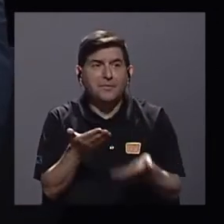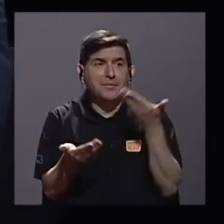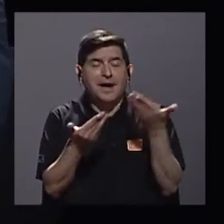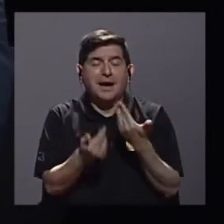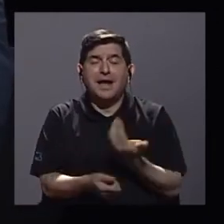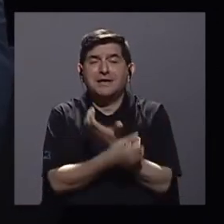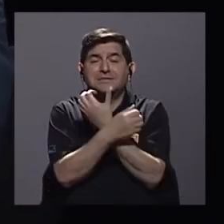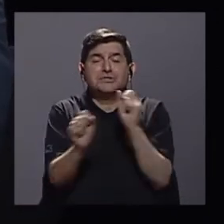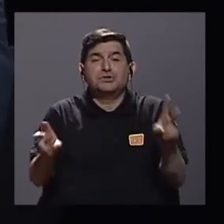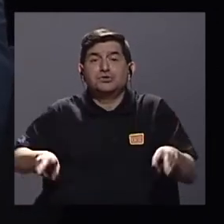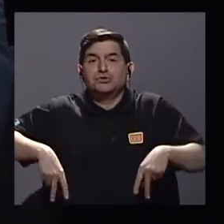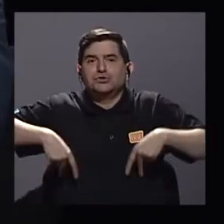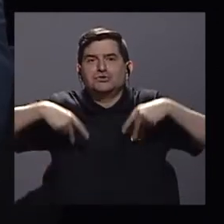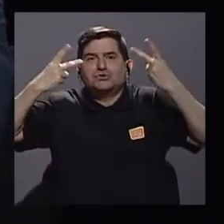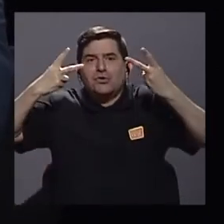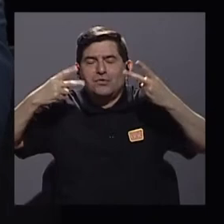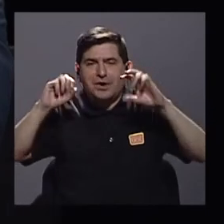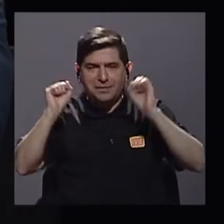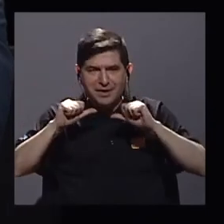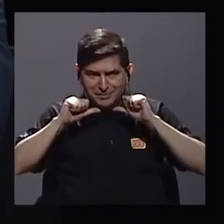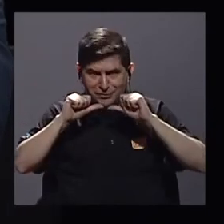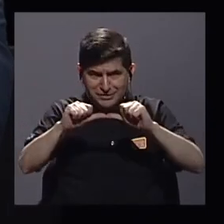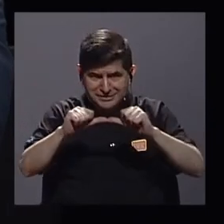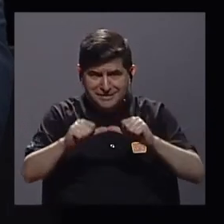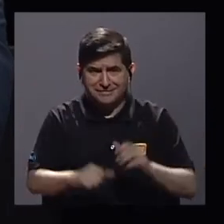subsistencia en este momento para sacar la tarea?